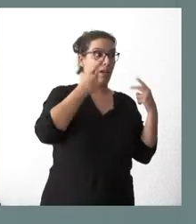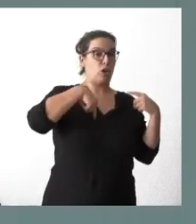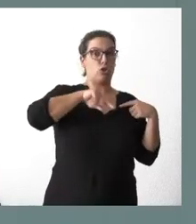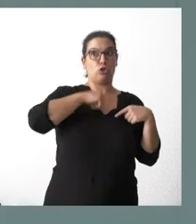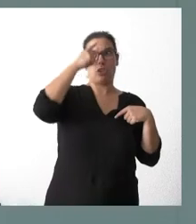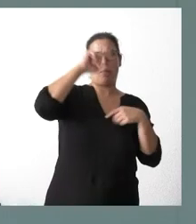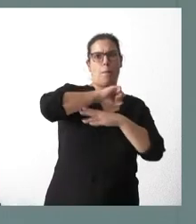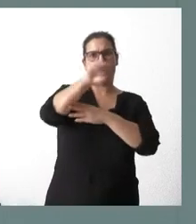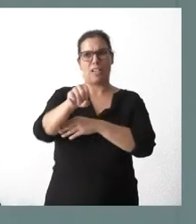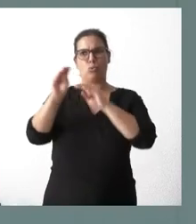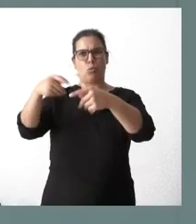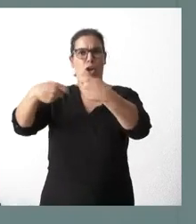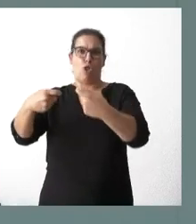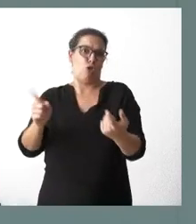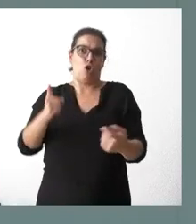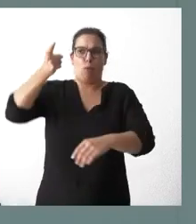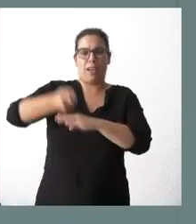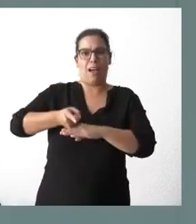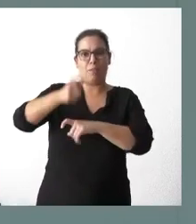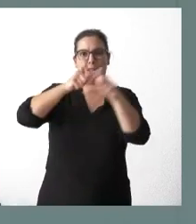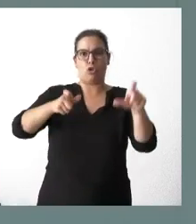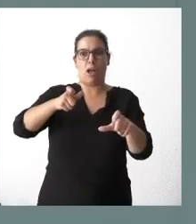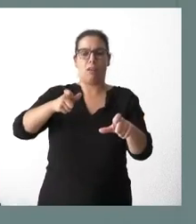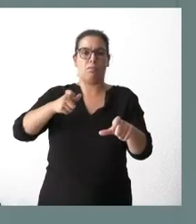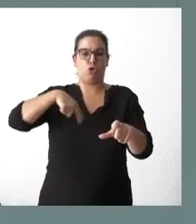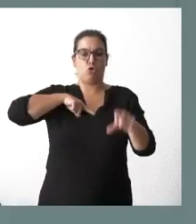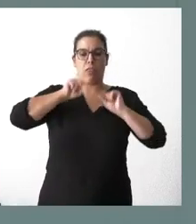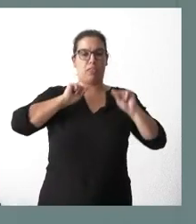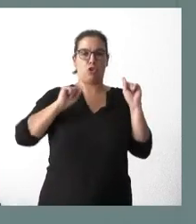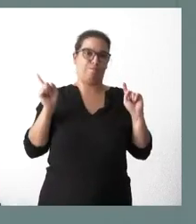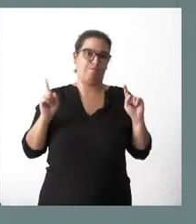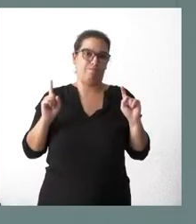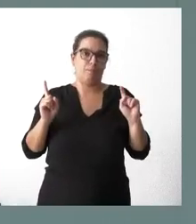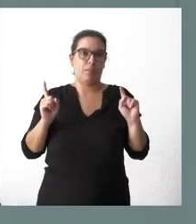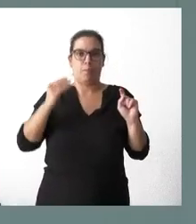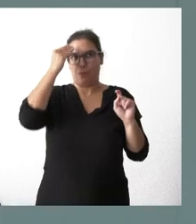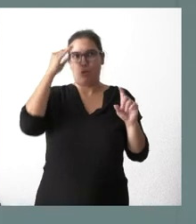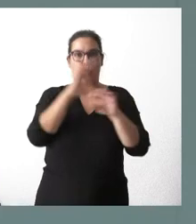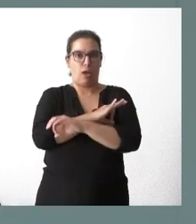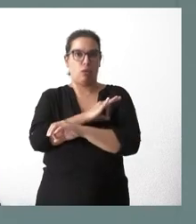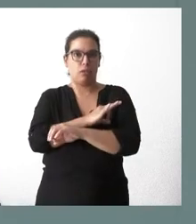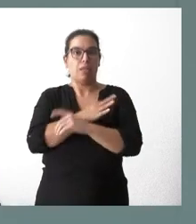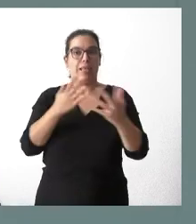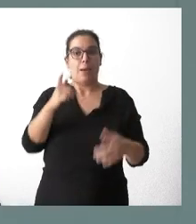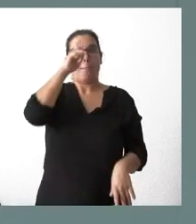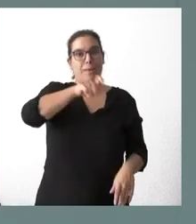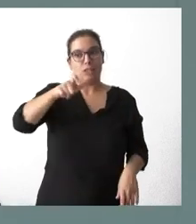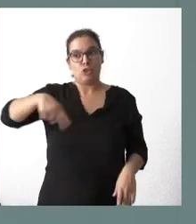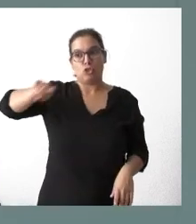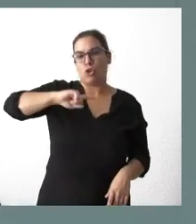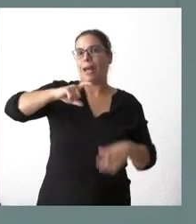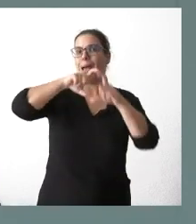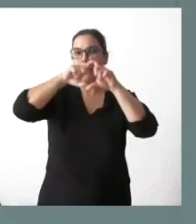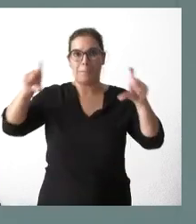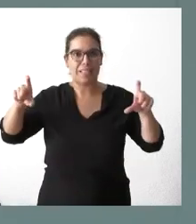propio negocio y le tenemos que obligar a la gente a actuar conforme decidimos los gobiernos, yo creo que es una idea equivocada. La gente, y me refiero a las